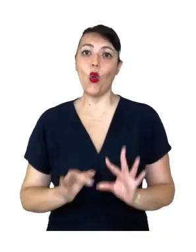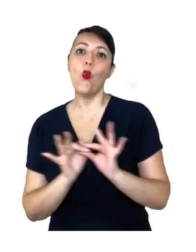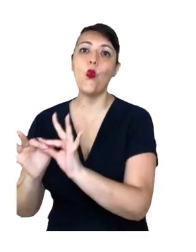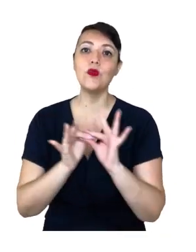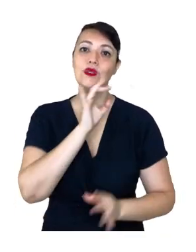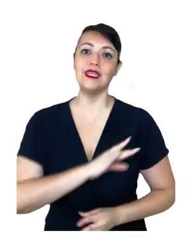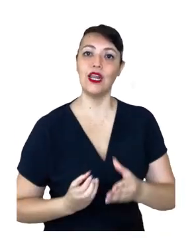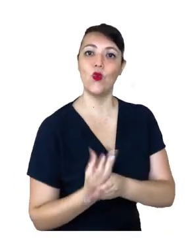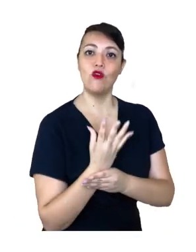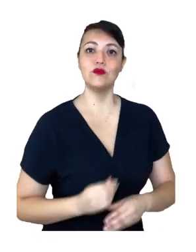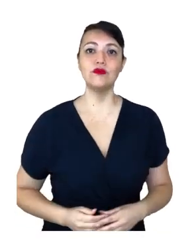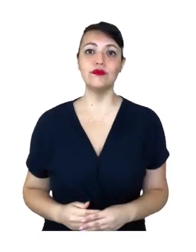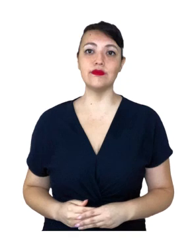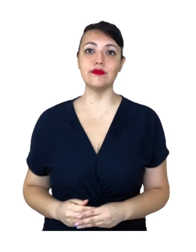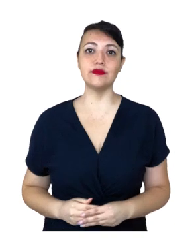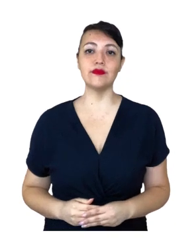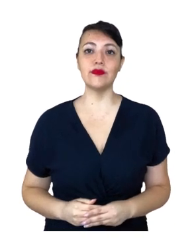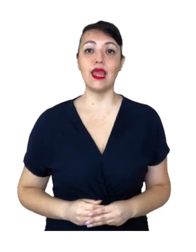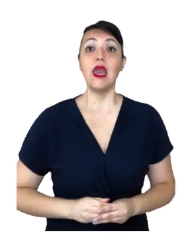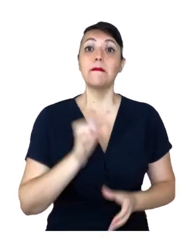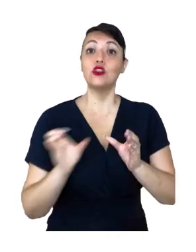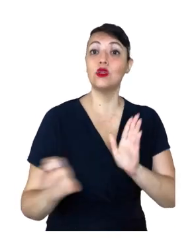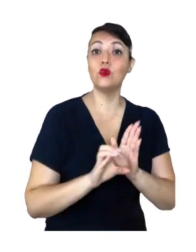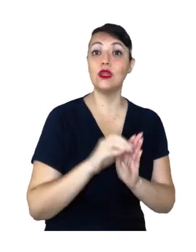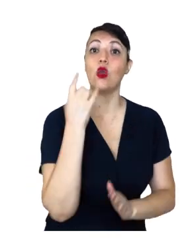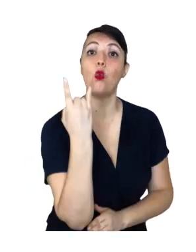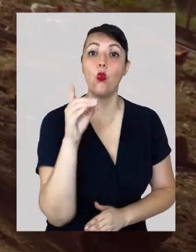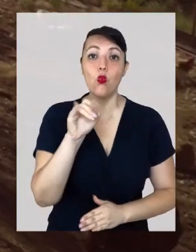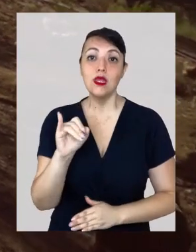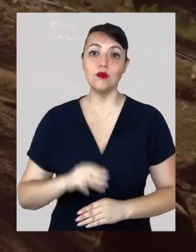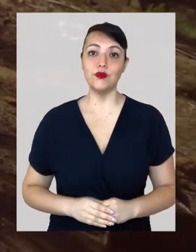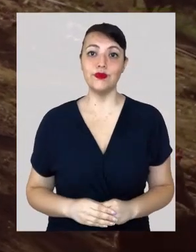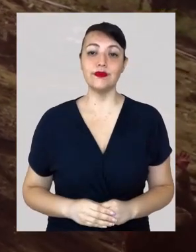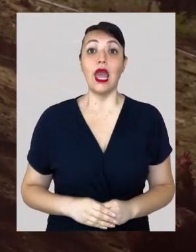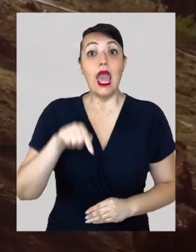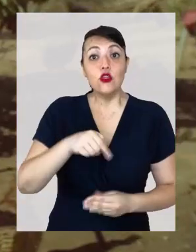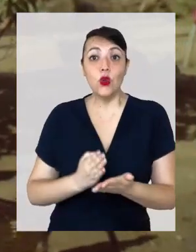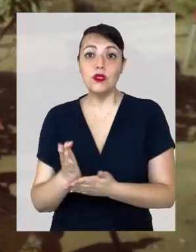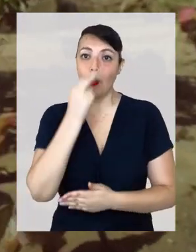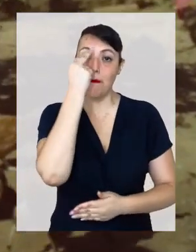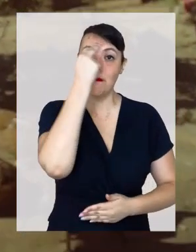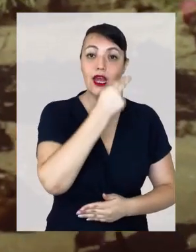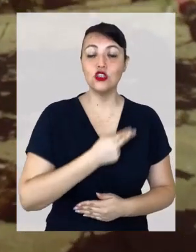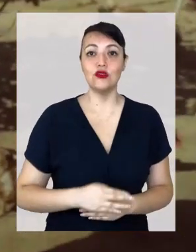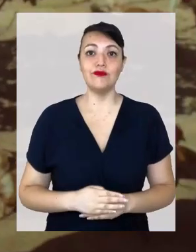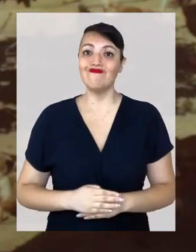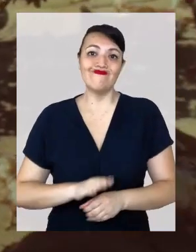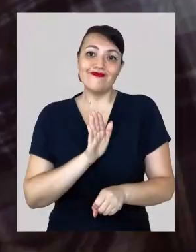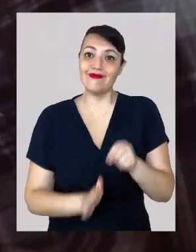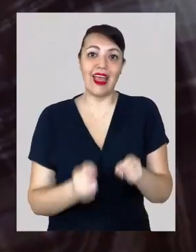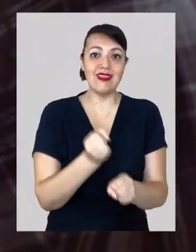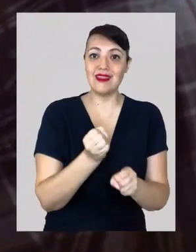Unidos por un Chile nuevo. Los constituyentes de la UDI. Esto comenzó en marzo. Quedé sin trabajo.